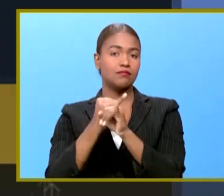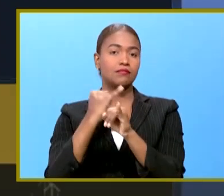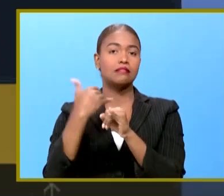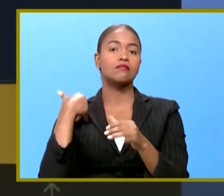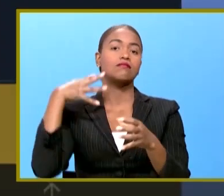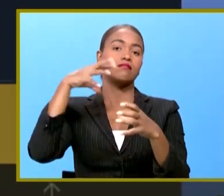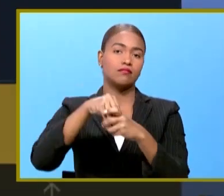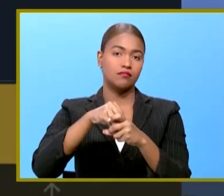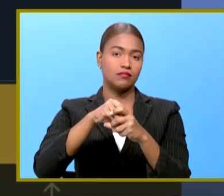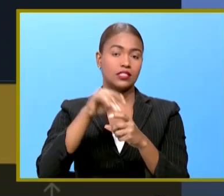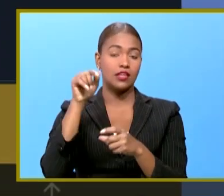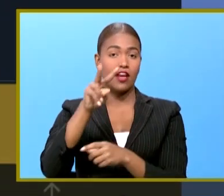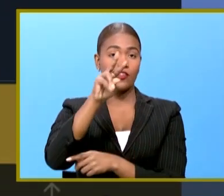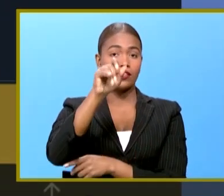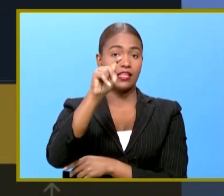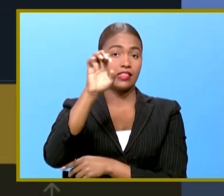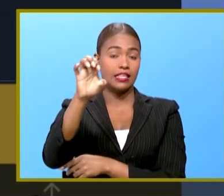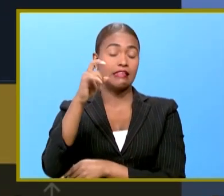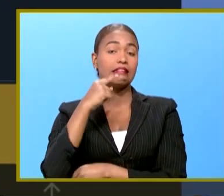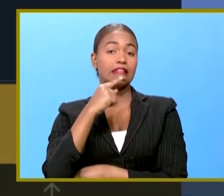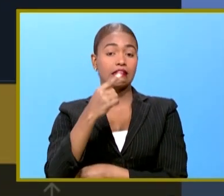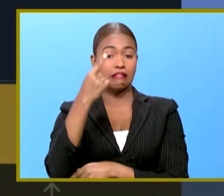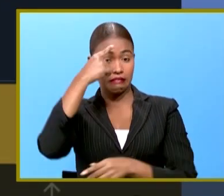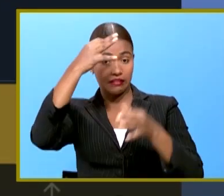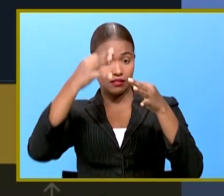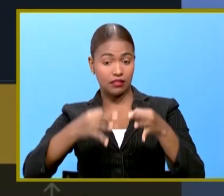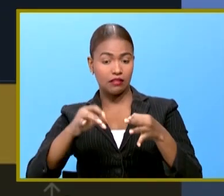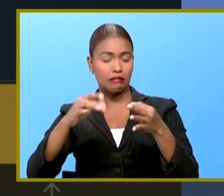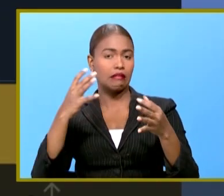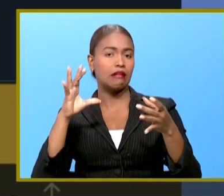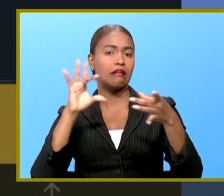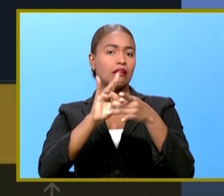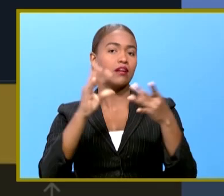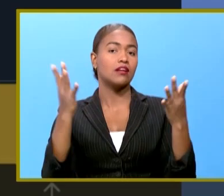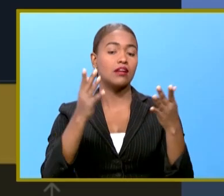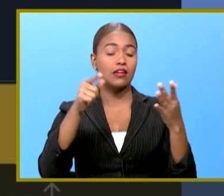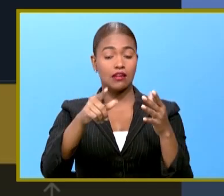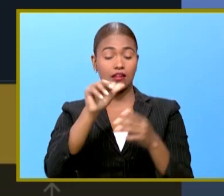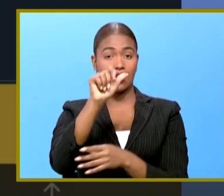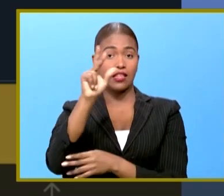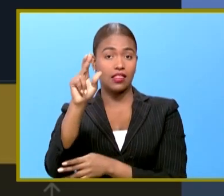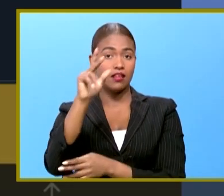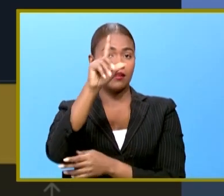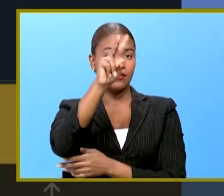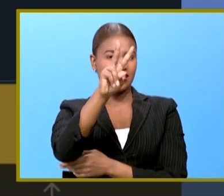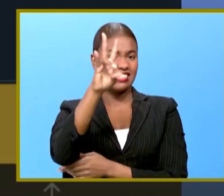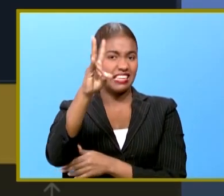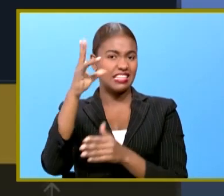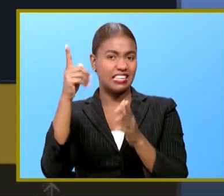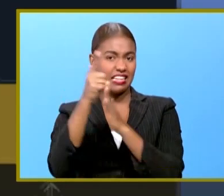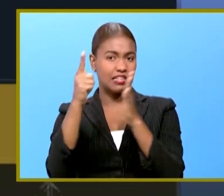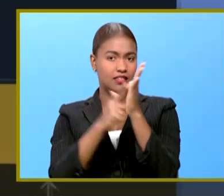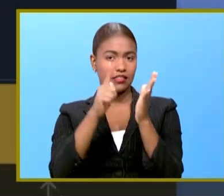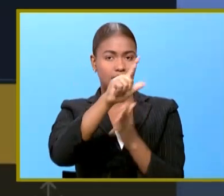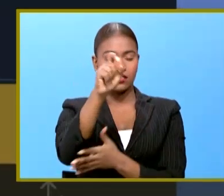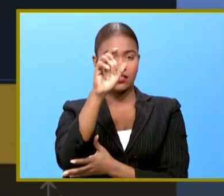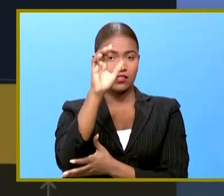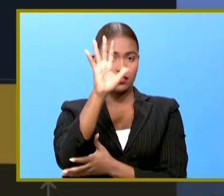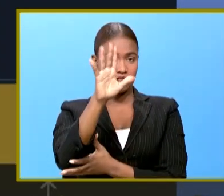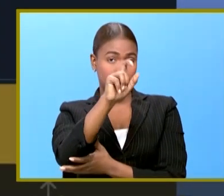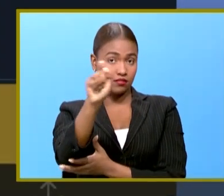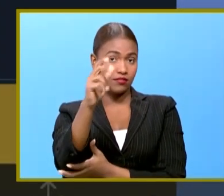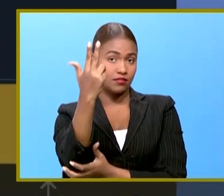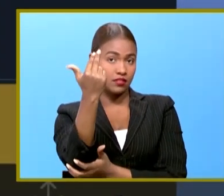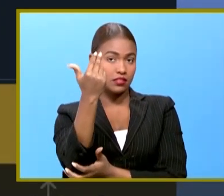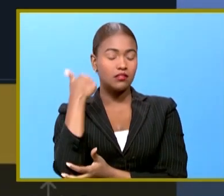forma parte. Vicente explicó que su decisión se sustenta en la que el artículo 27 de la ley 105-13